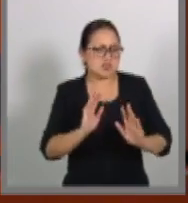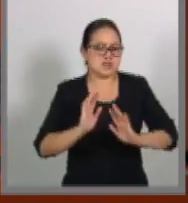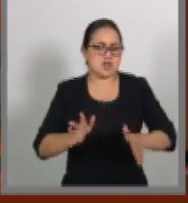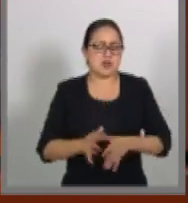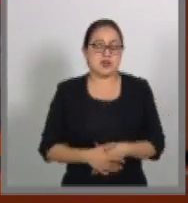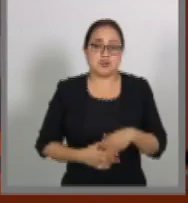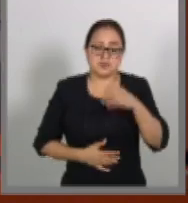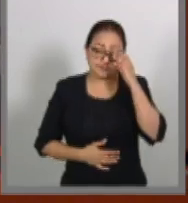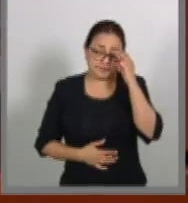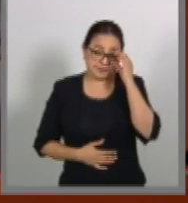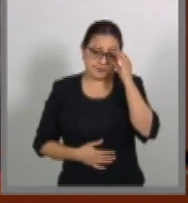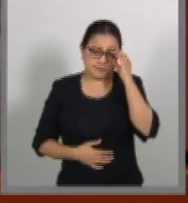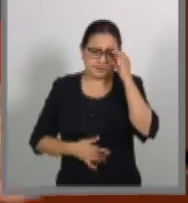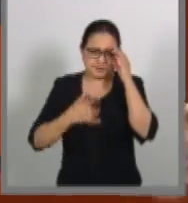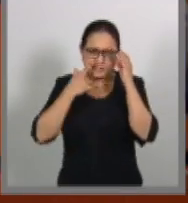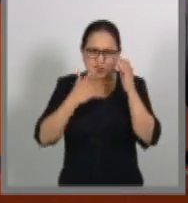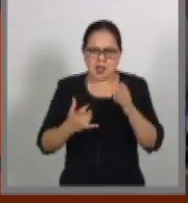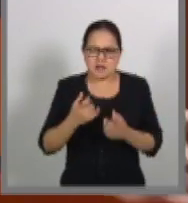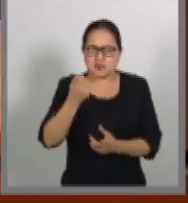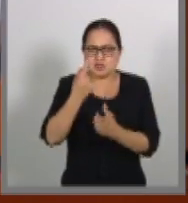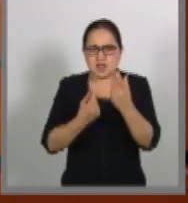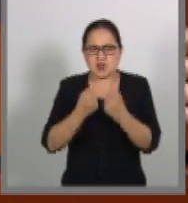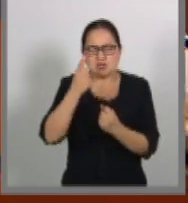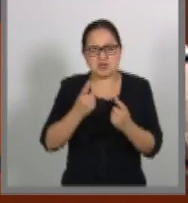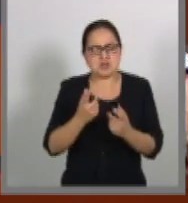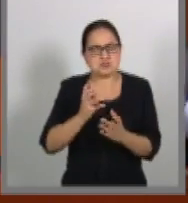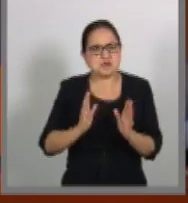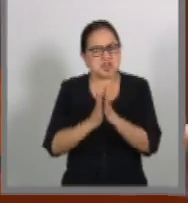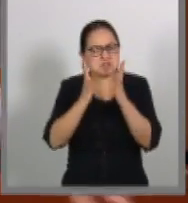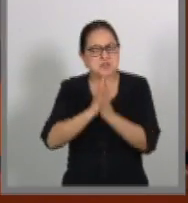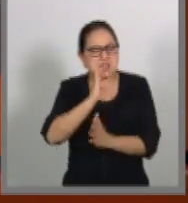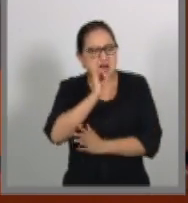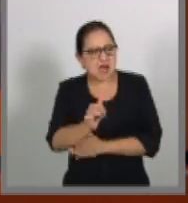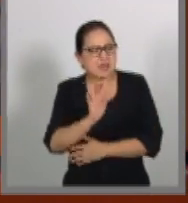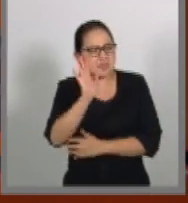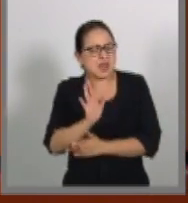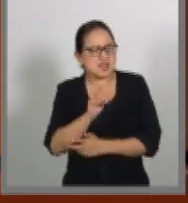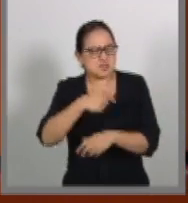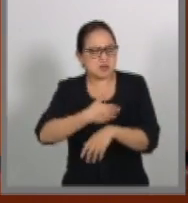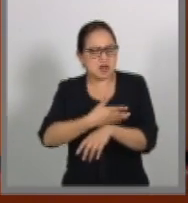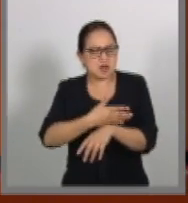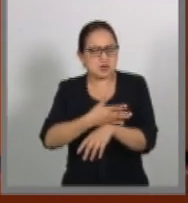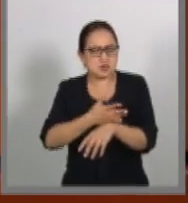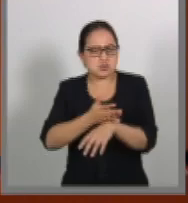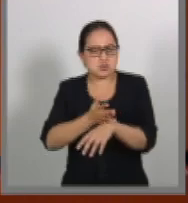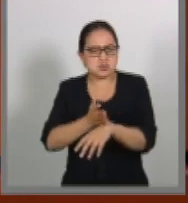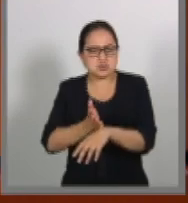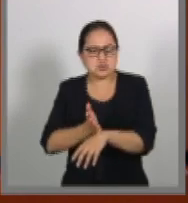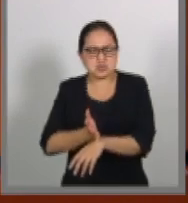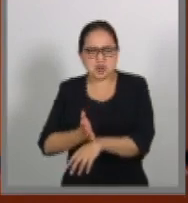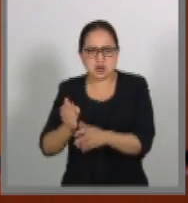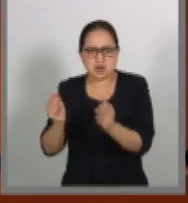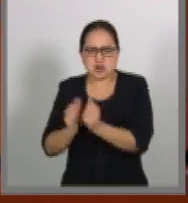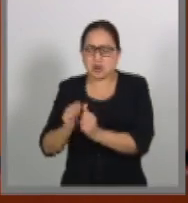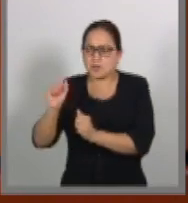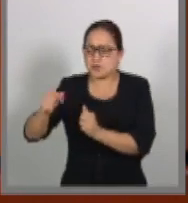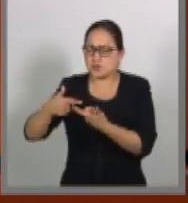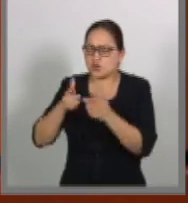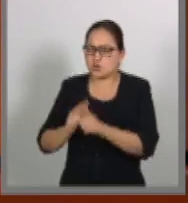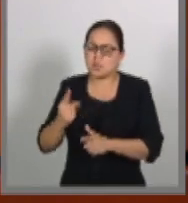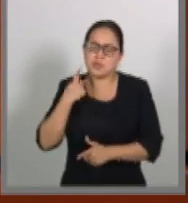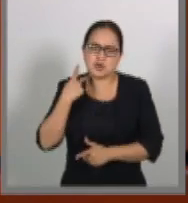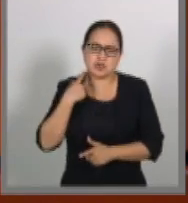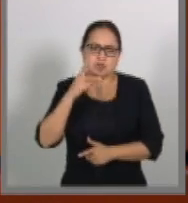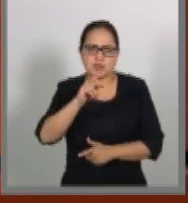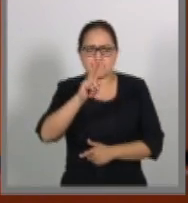Raro, porque en algunas otras se han hecho guajes y ni siquiera participan y dejan que se pase el tiempo, con la ayuda del Verde que siempre sube